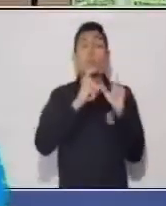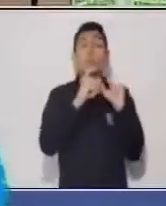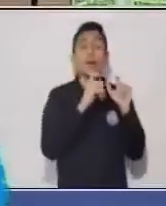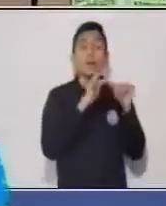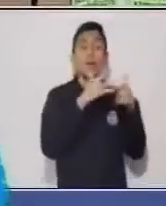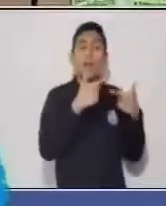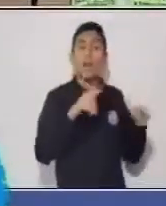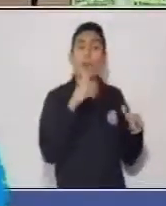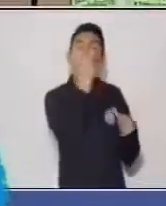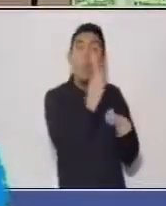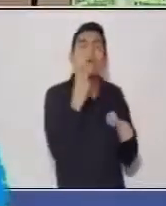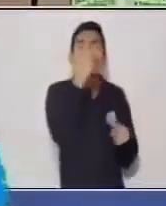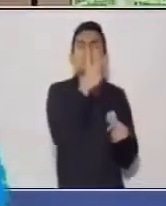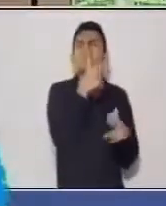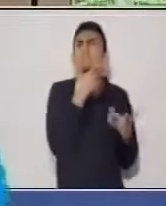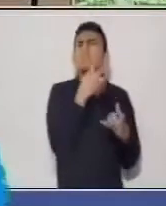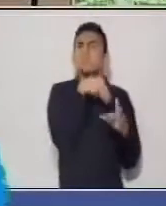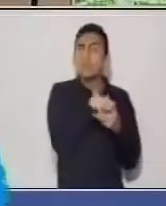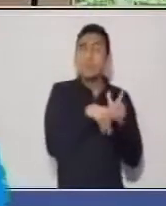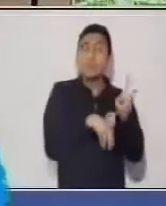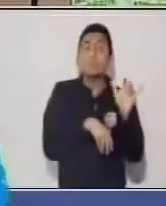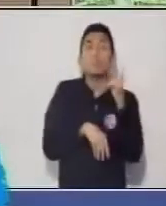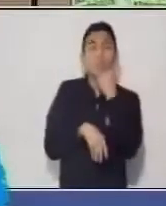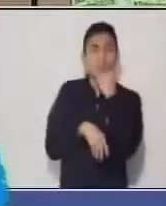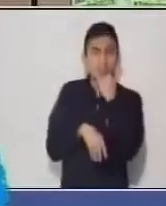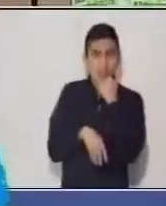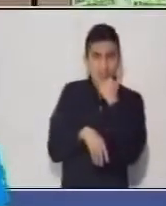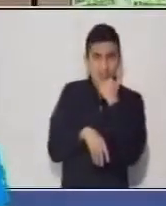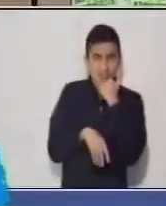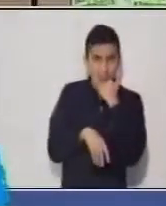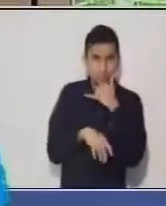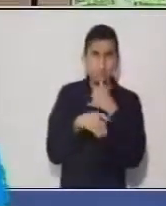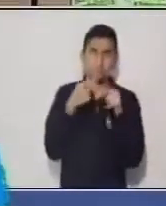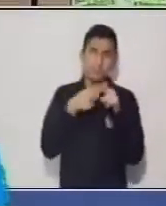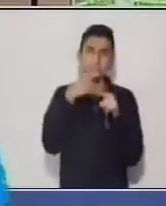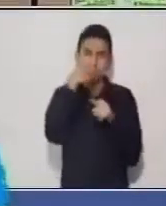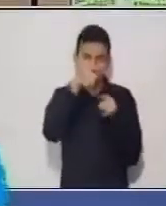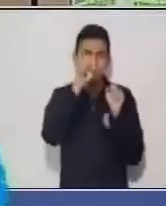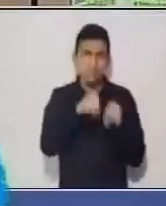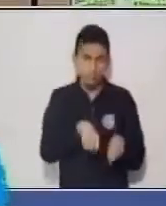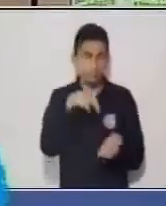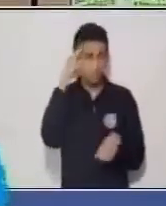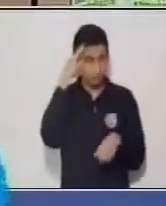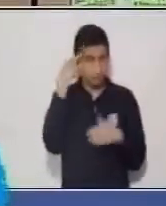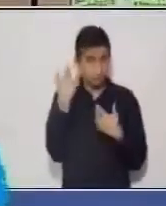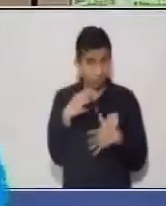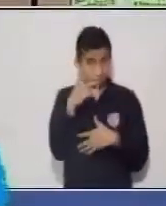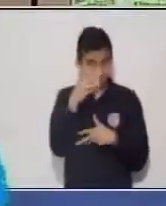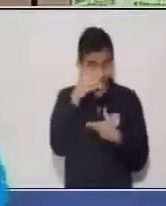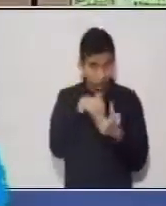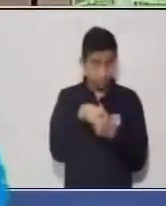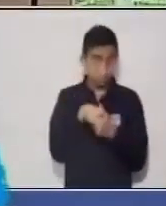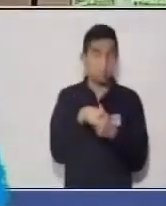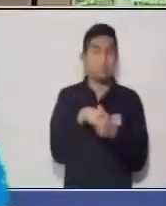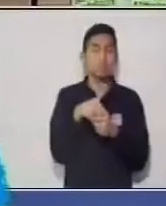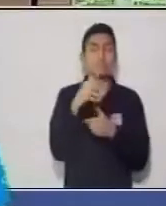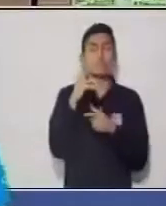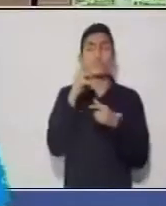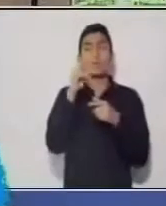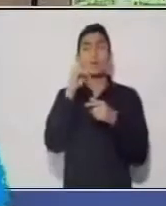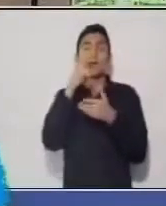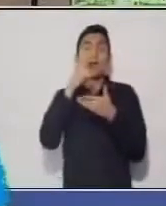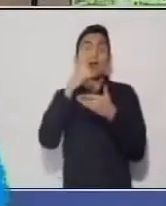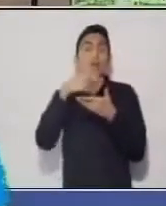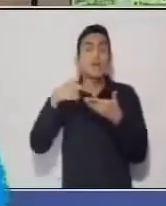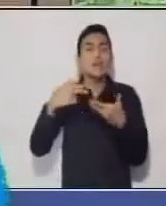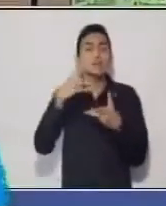es a veces con esos errores. Aunque recuerda también que si estamos hablando de registros,